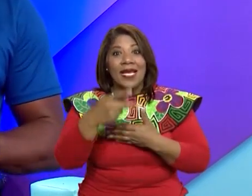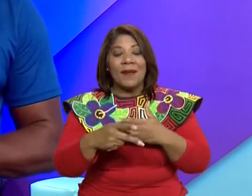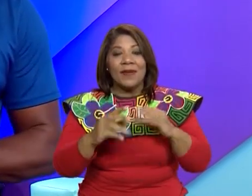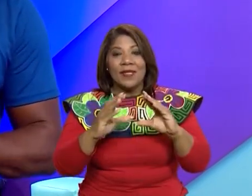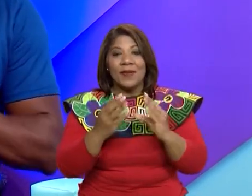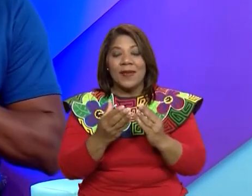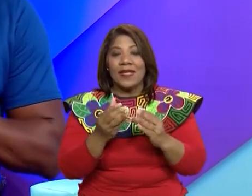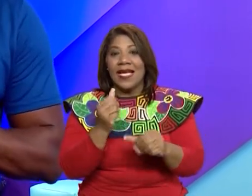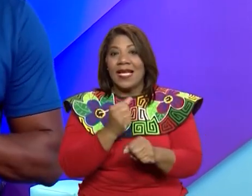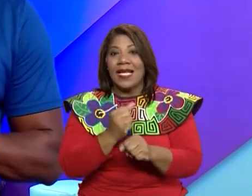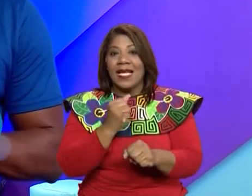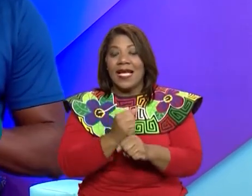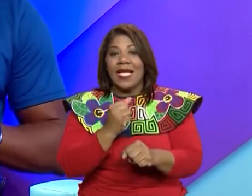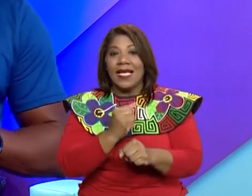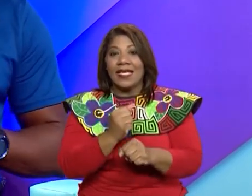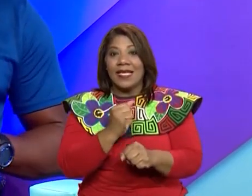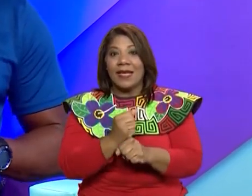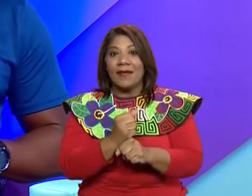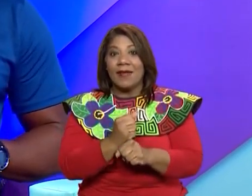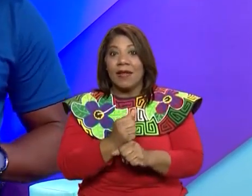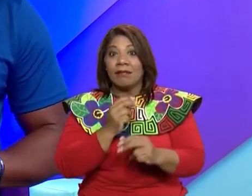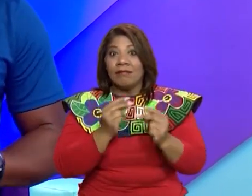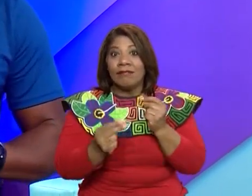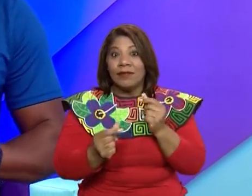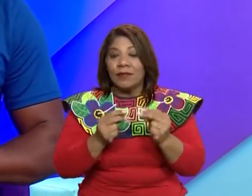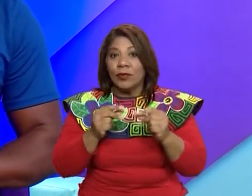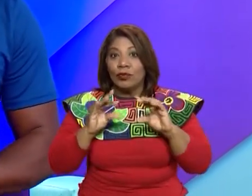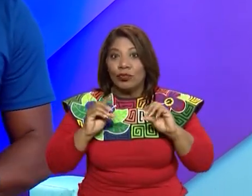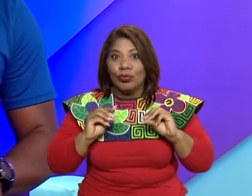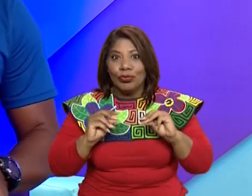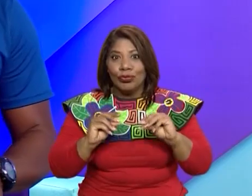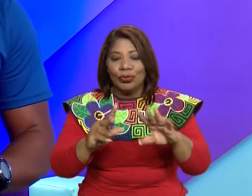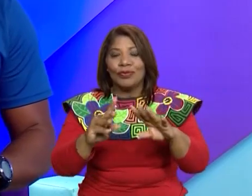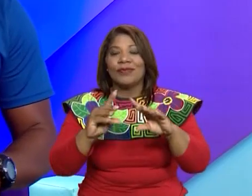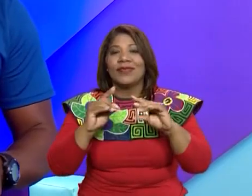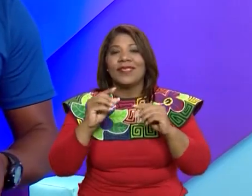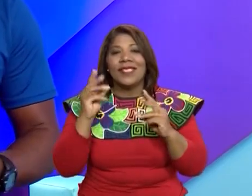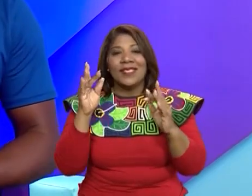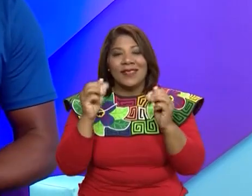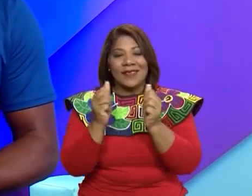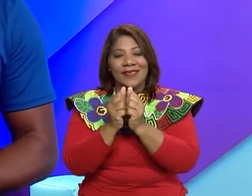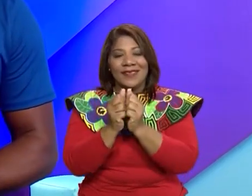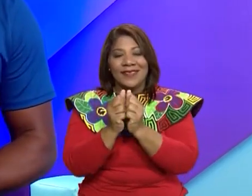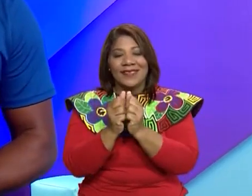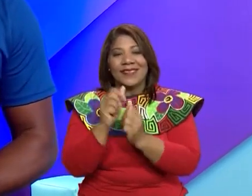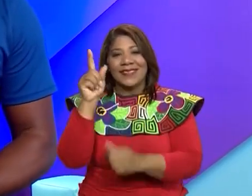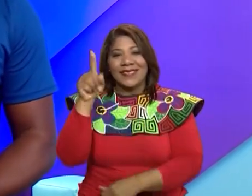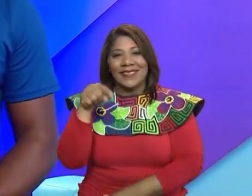trabajaremos lo que es agilidad y velocidad. Recuerda, conéstate con la estrella.